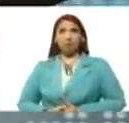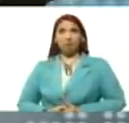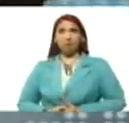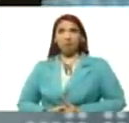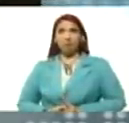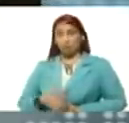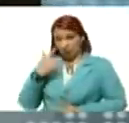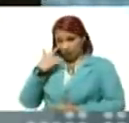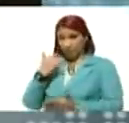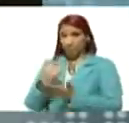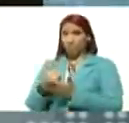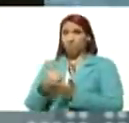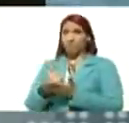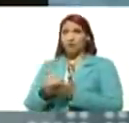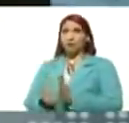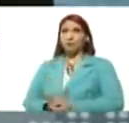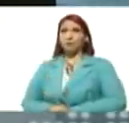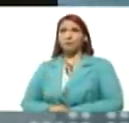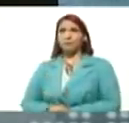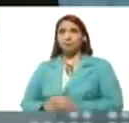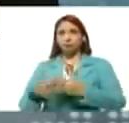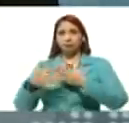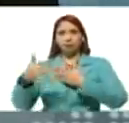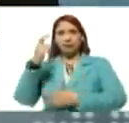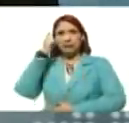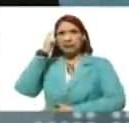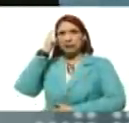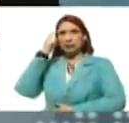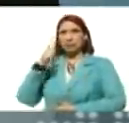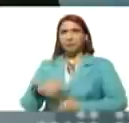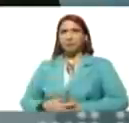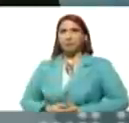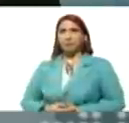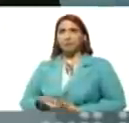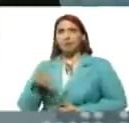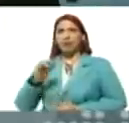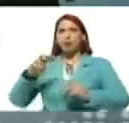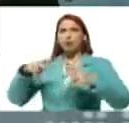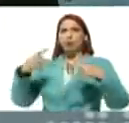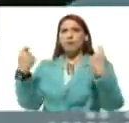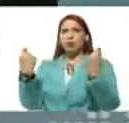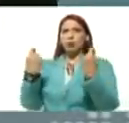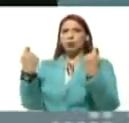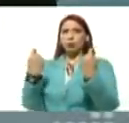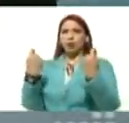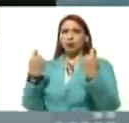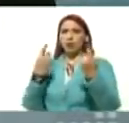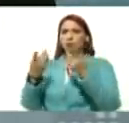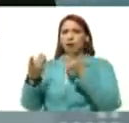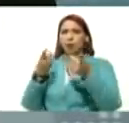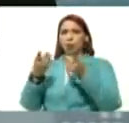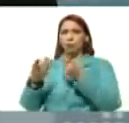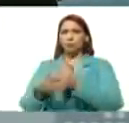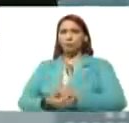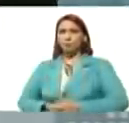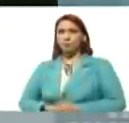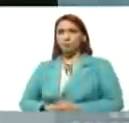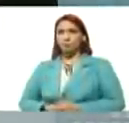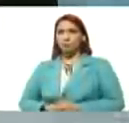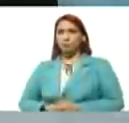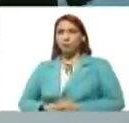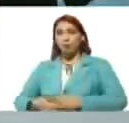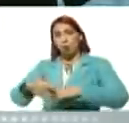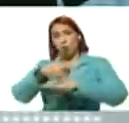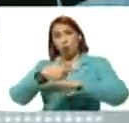fíjese, en los próximos días, hay una nueva jornada, de diálogo, entre el